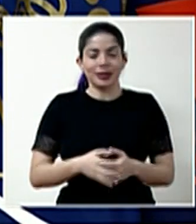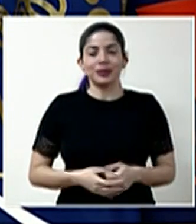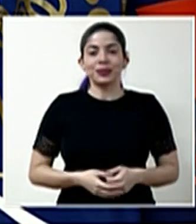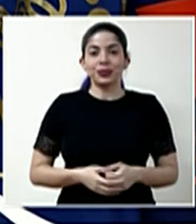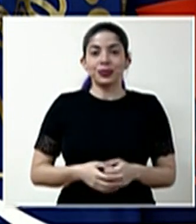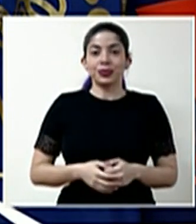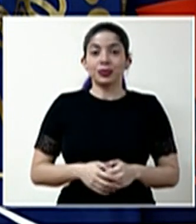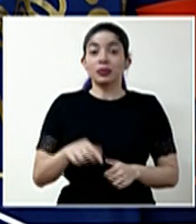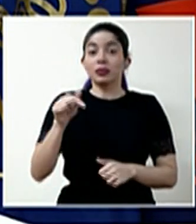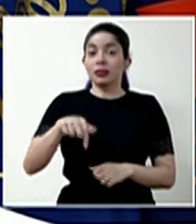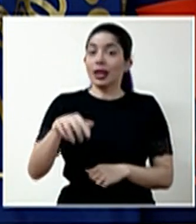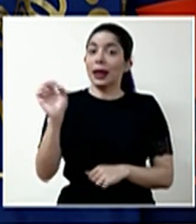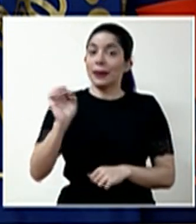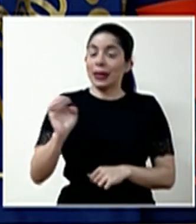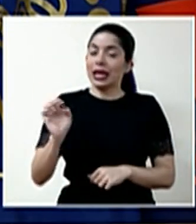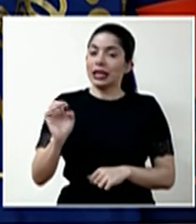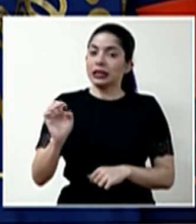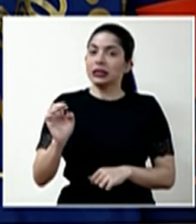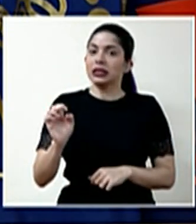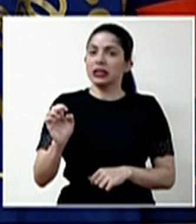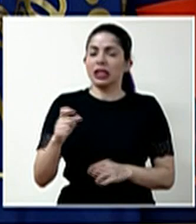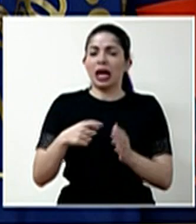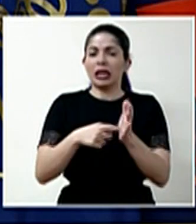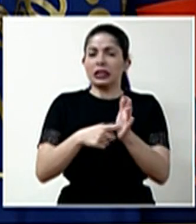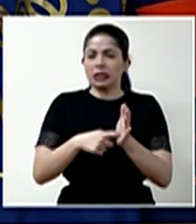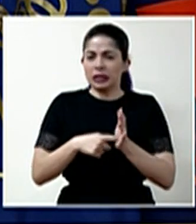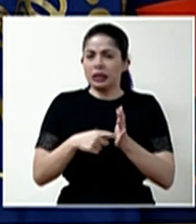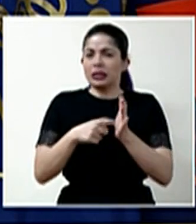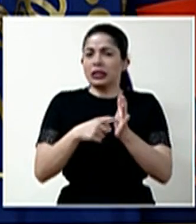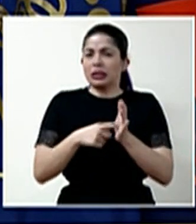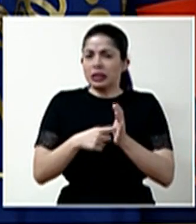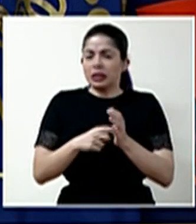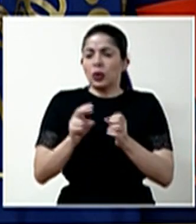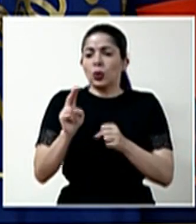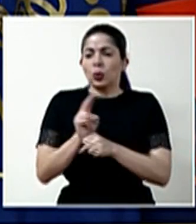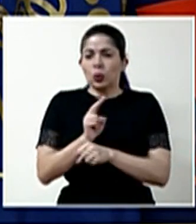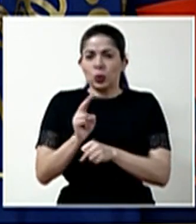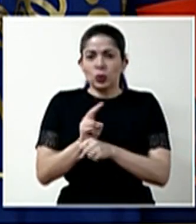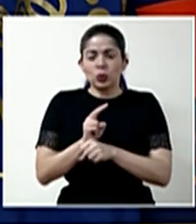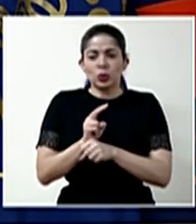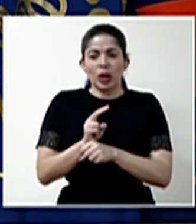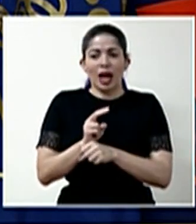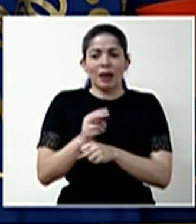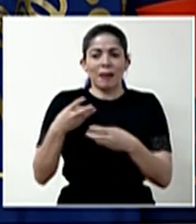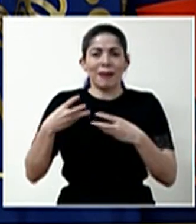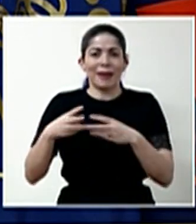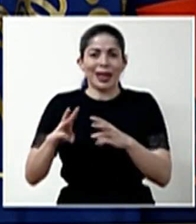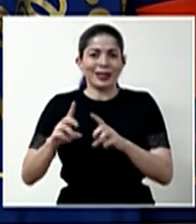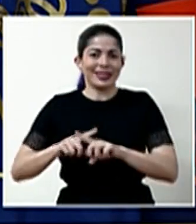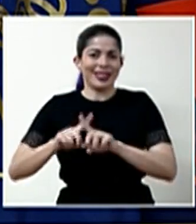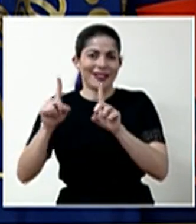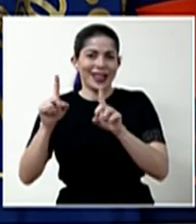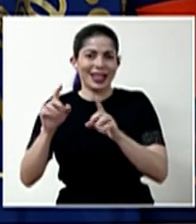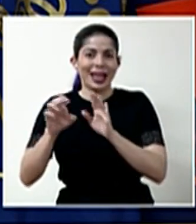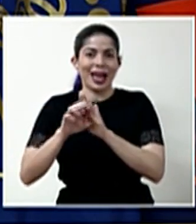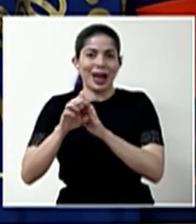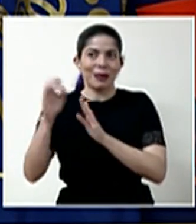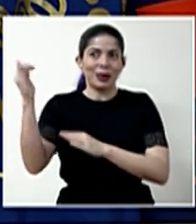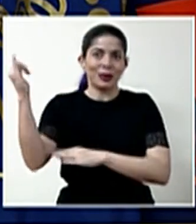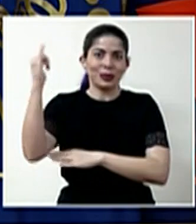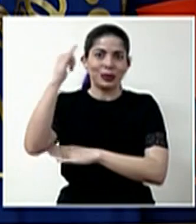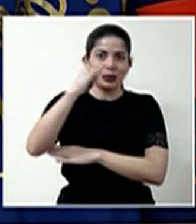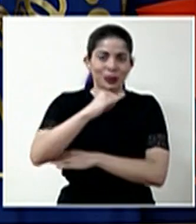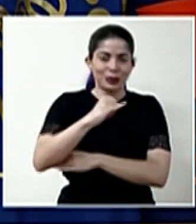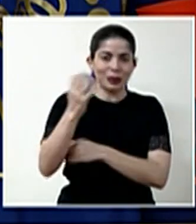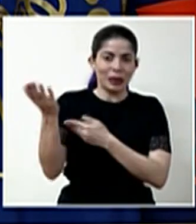Esta emergencia nos ha demandado usar mecanismos poco usuales como traslados aéreos para tratar